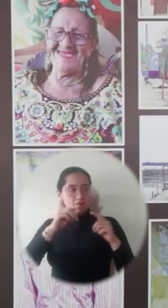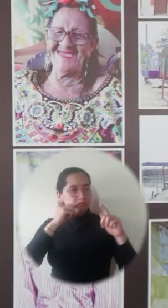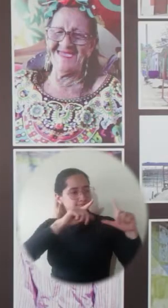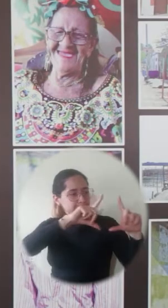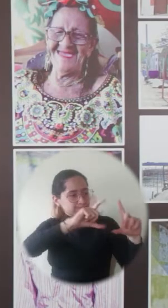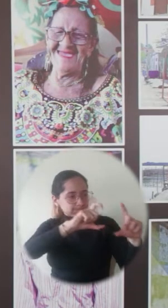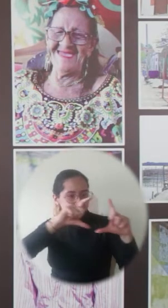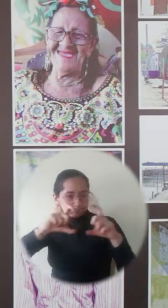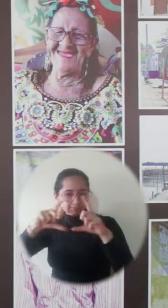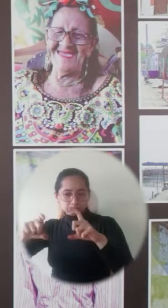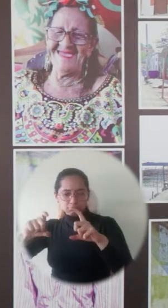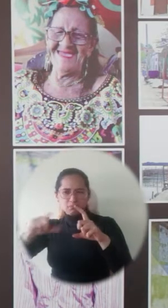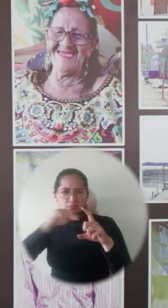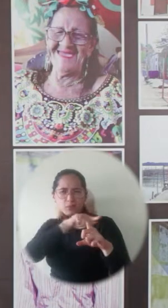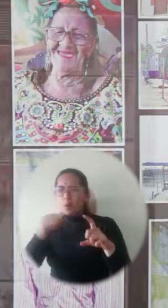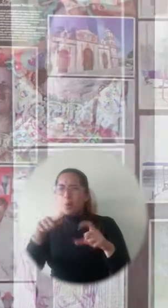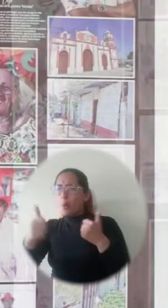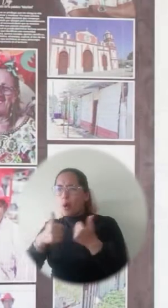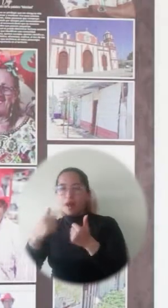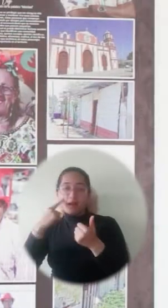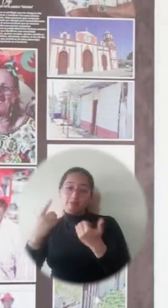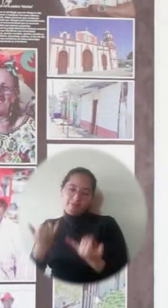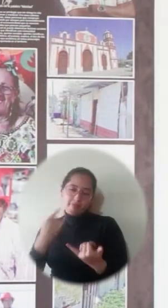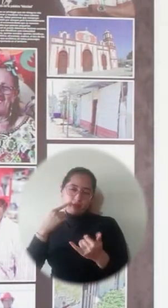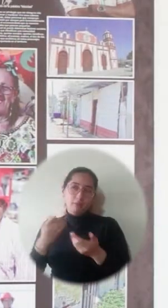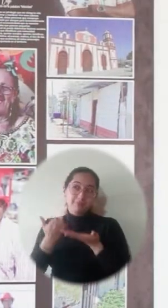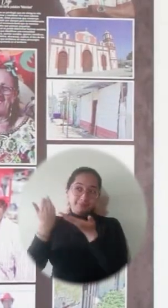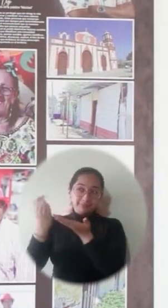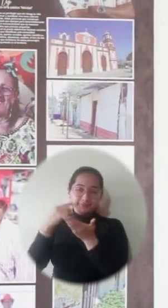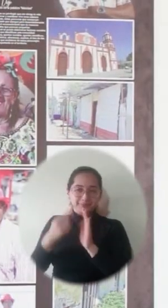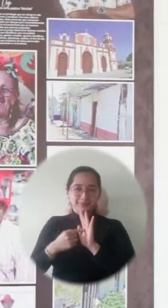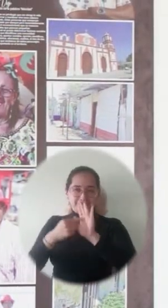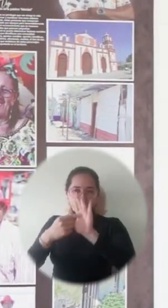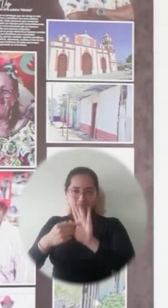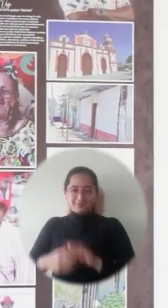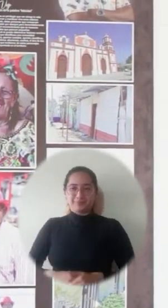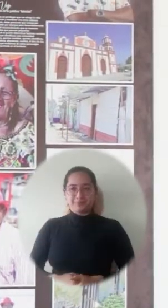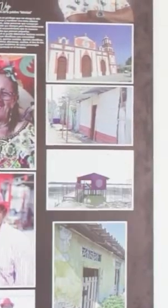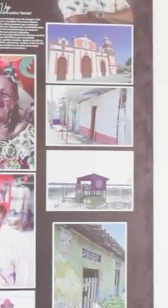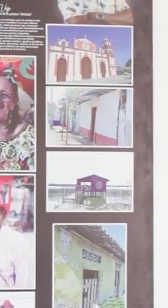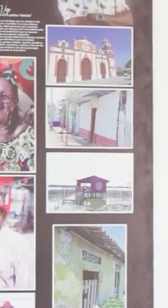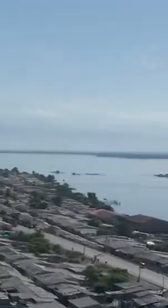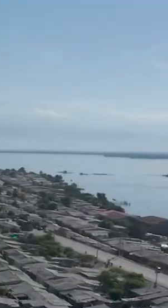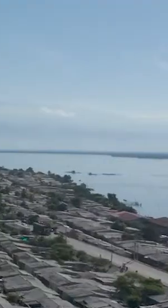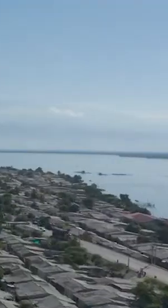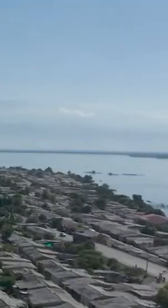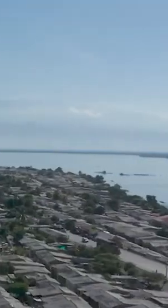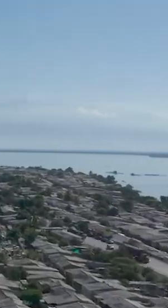Y se le hizo un registro fotográfico de que es el que estamos poniendo aquí en la Casa Museo de Pueblo Viejo.